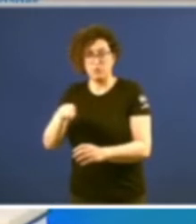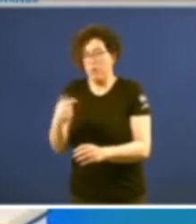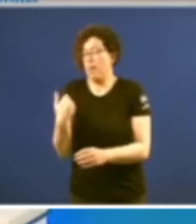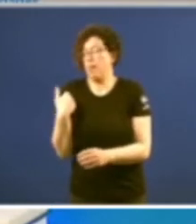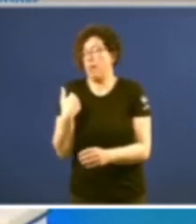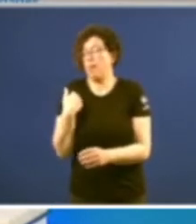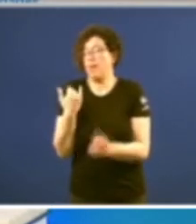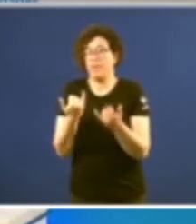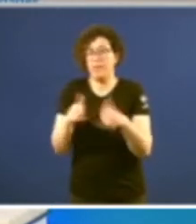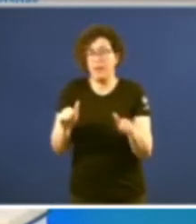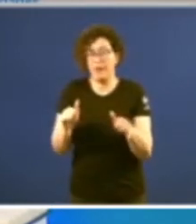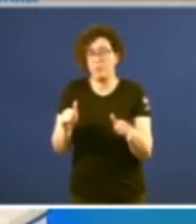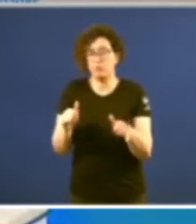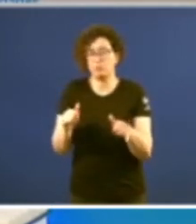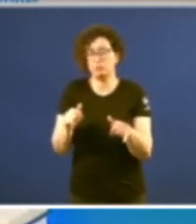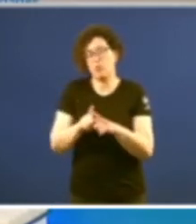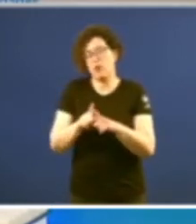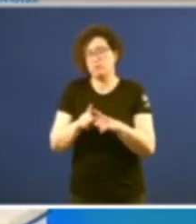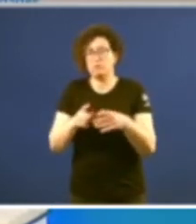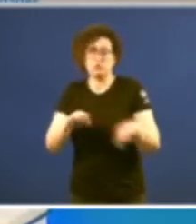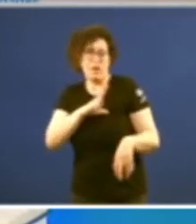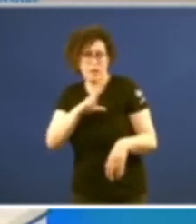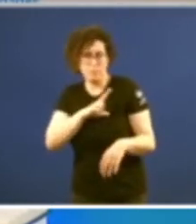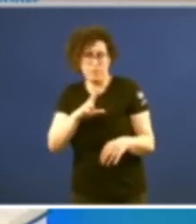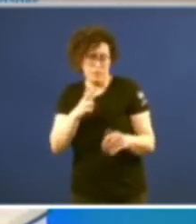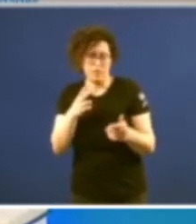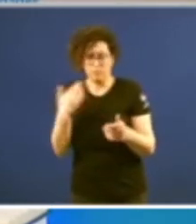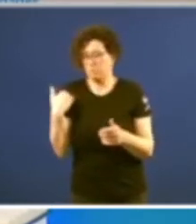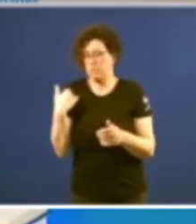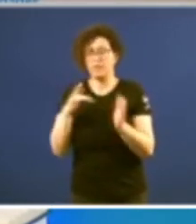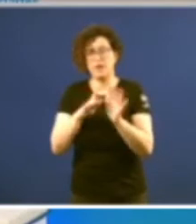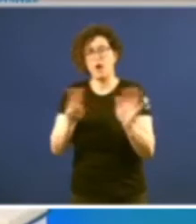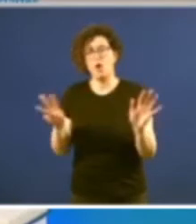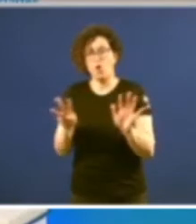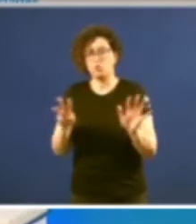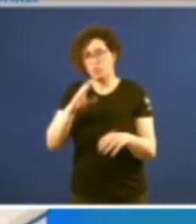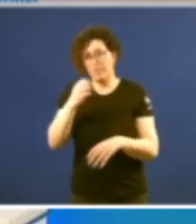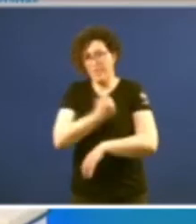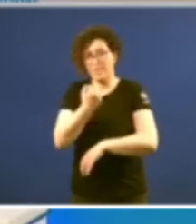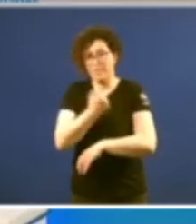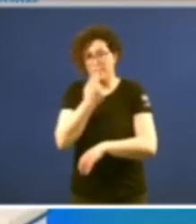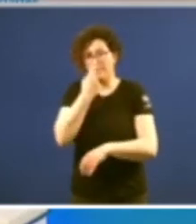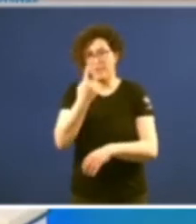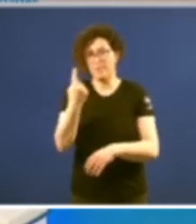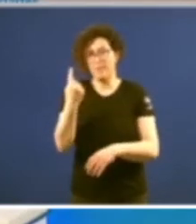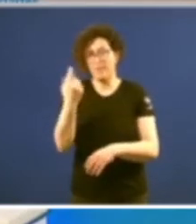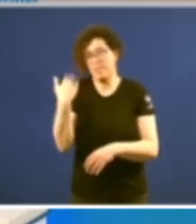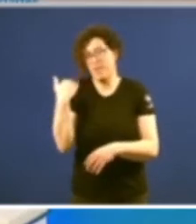en unha sesión solemne, el 8 de diciembre del año